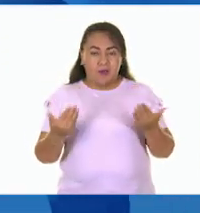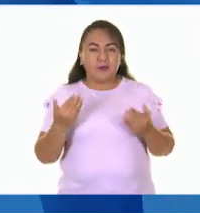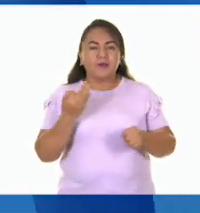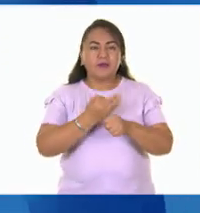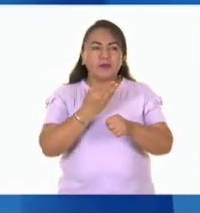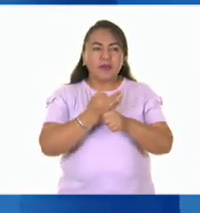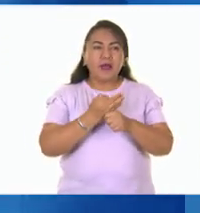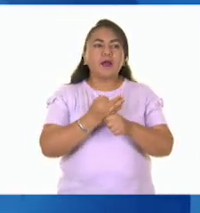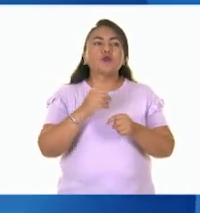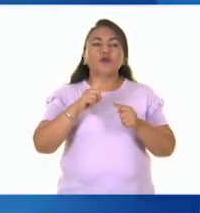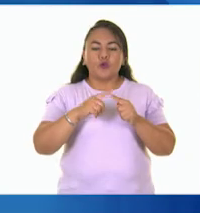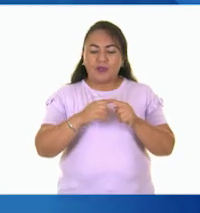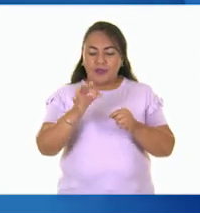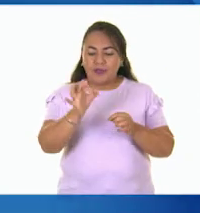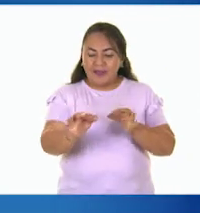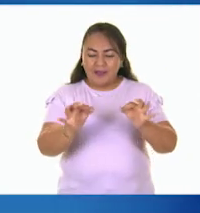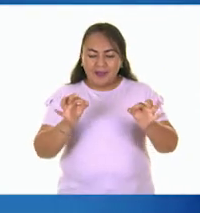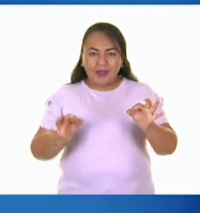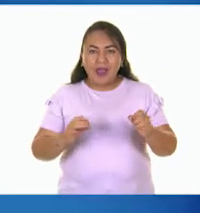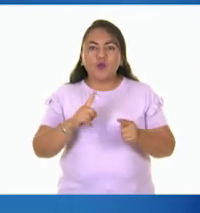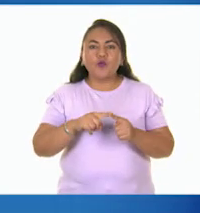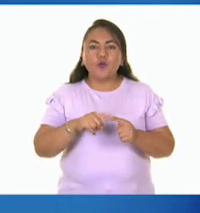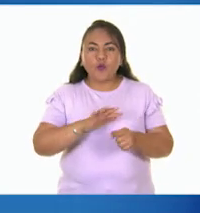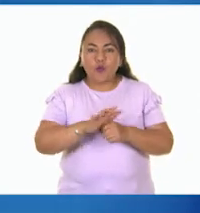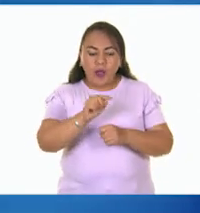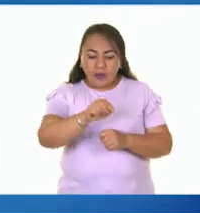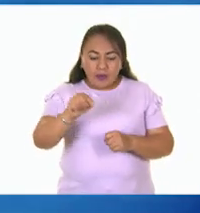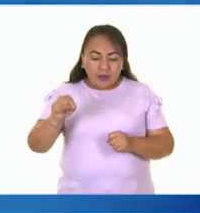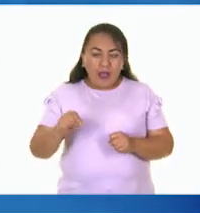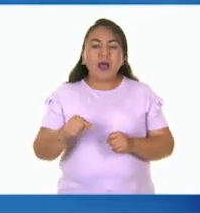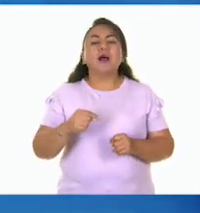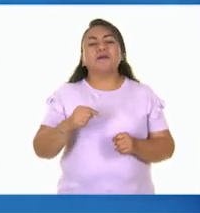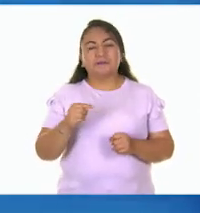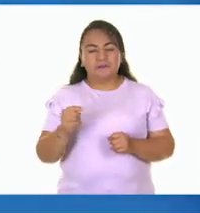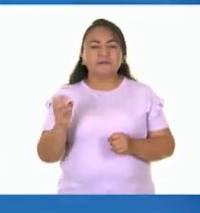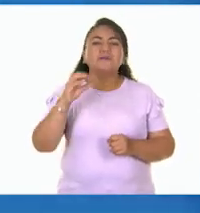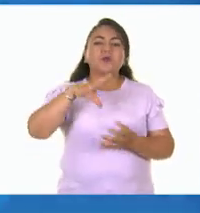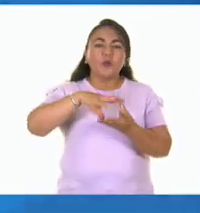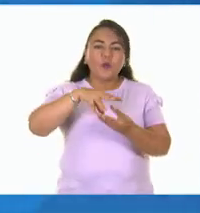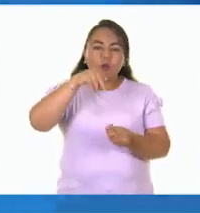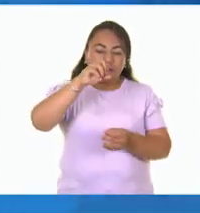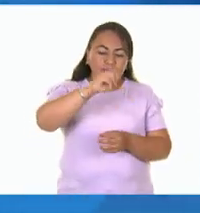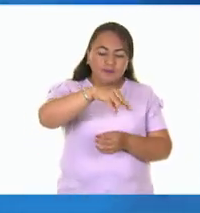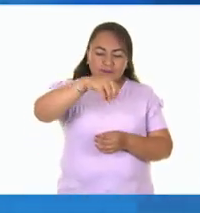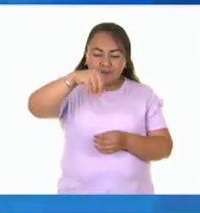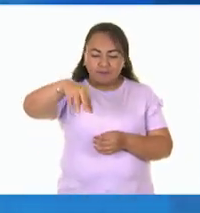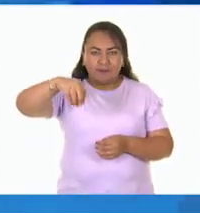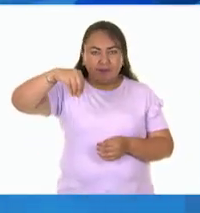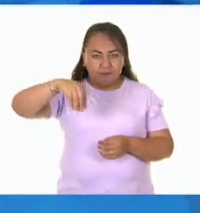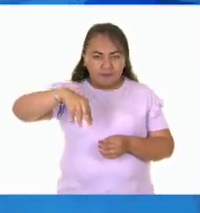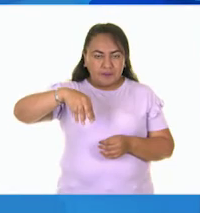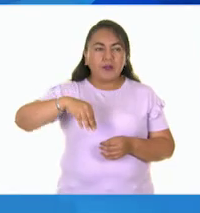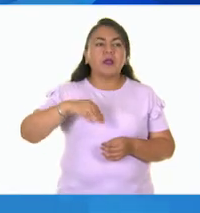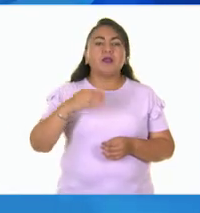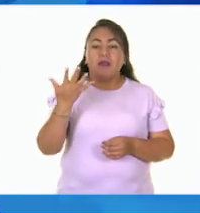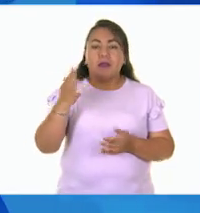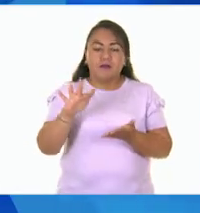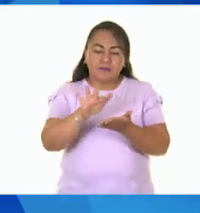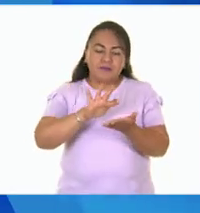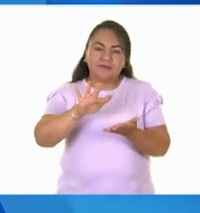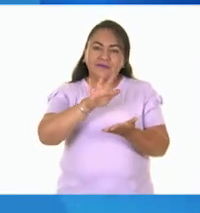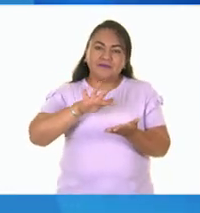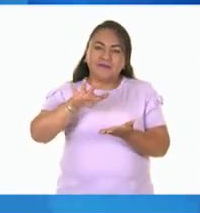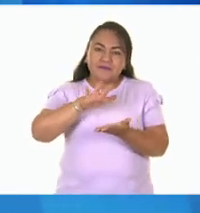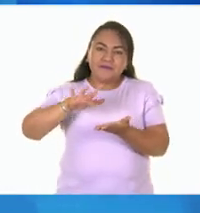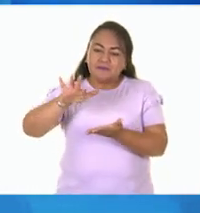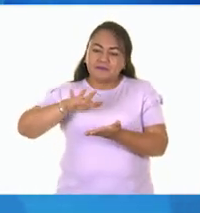recordar en dónde están posicionadas las monedas. Ahora pondremos un poco de este polvo y tallaremos dónde están